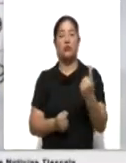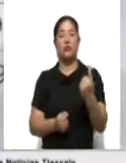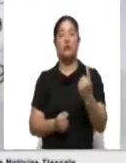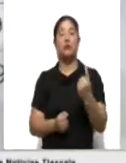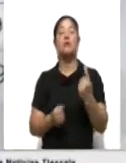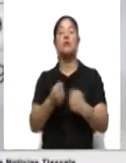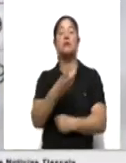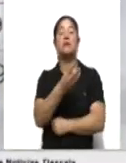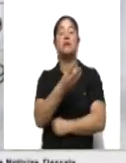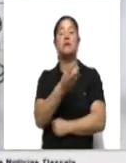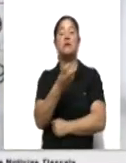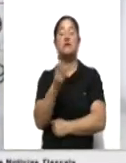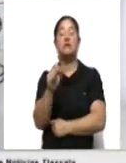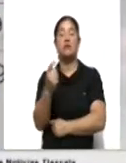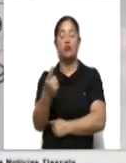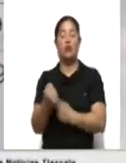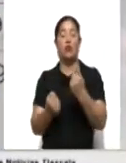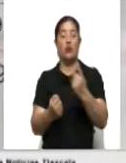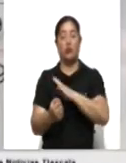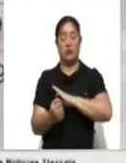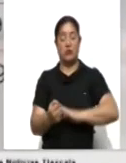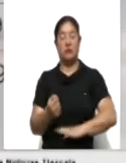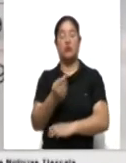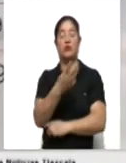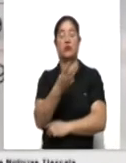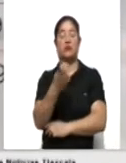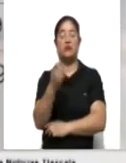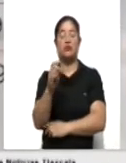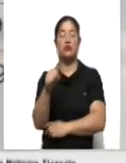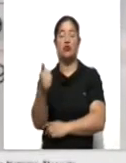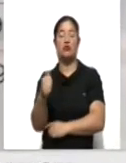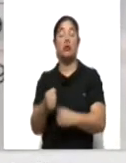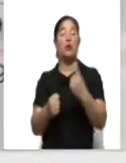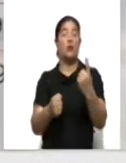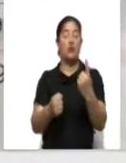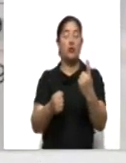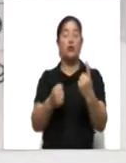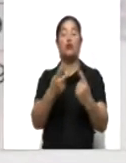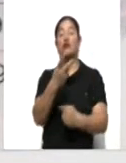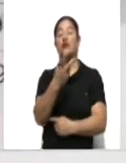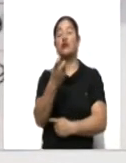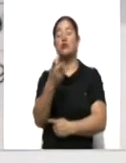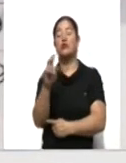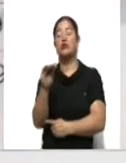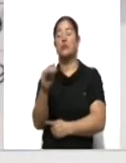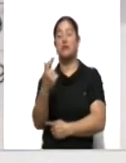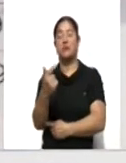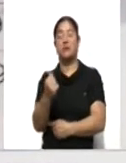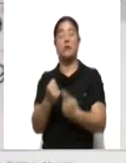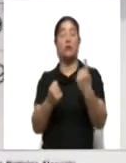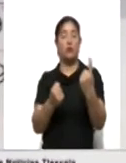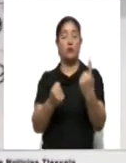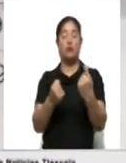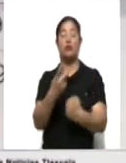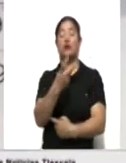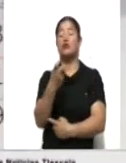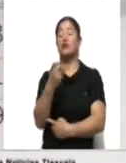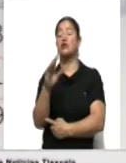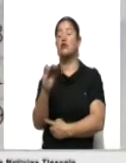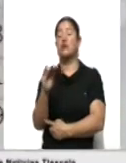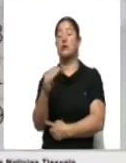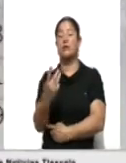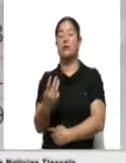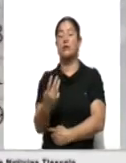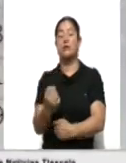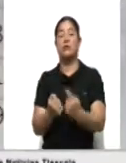Tlaxcala 321, Sompantepec 311, Teolocholco 297, Xalostoc 293,